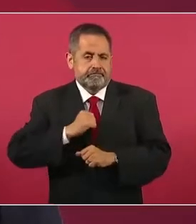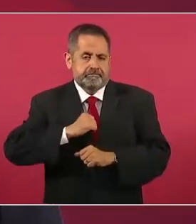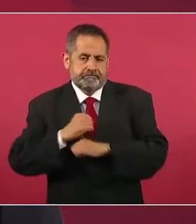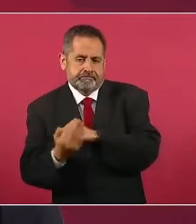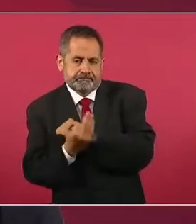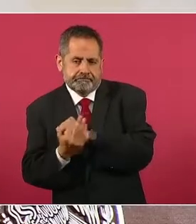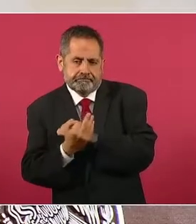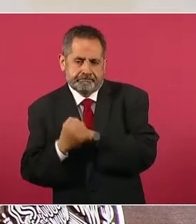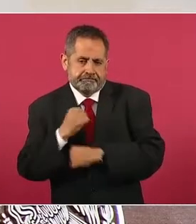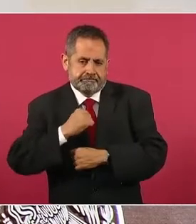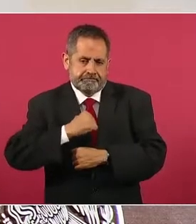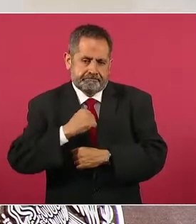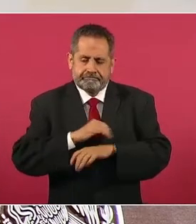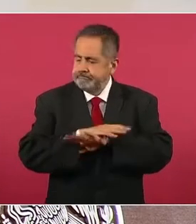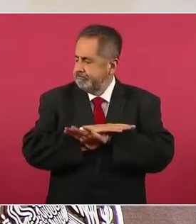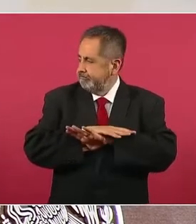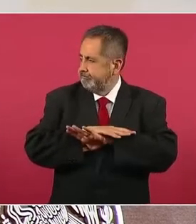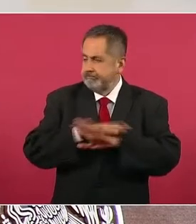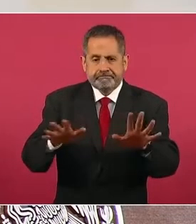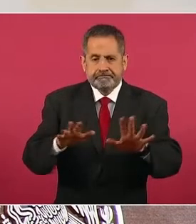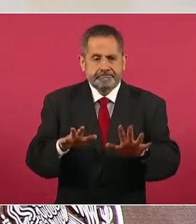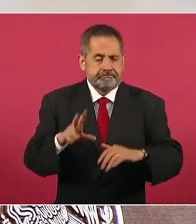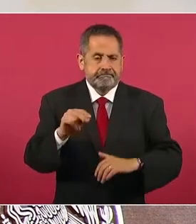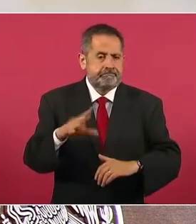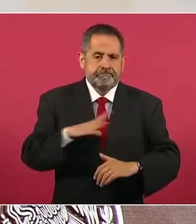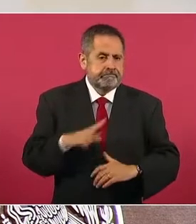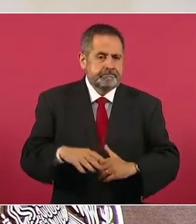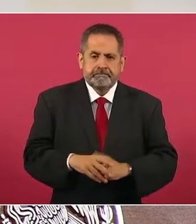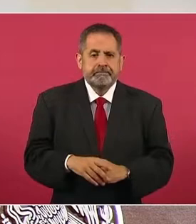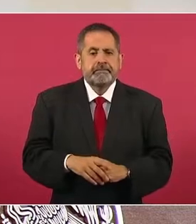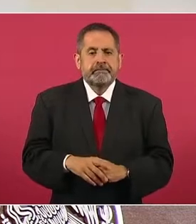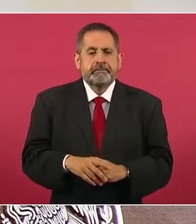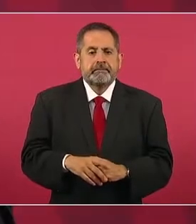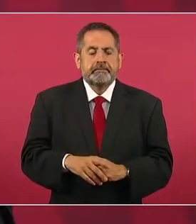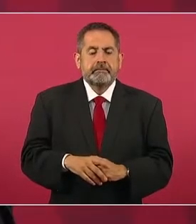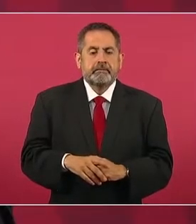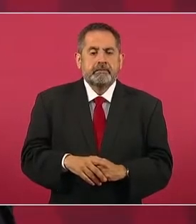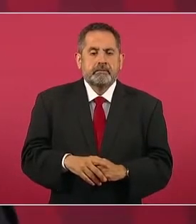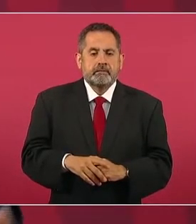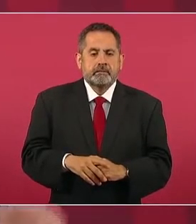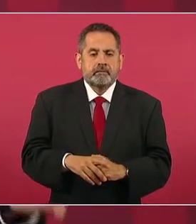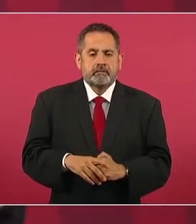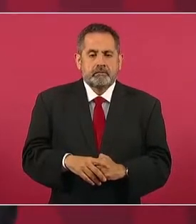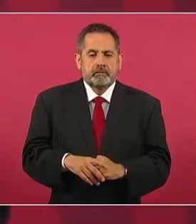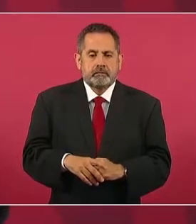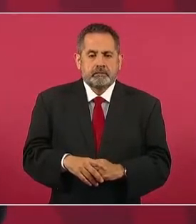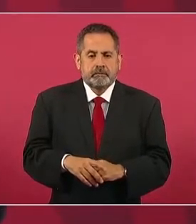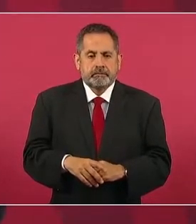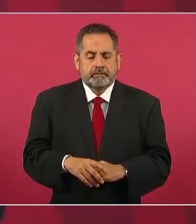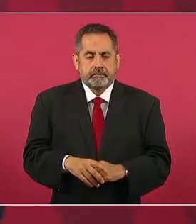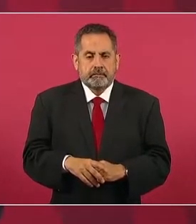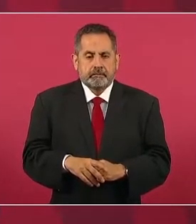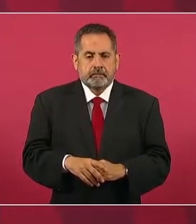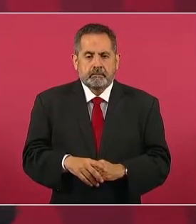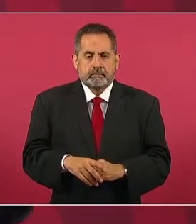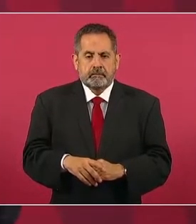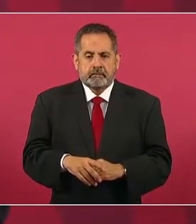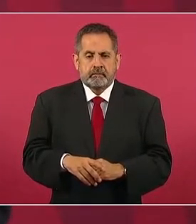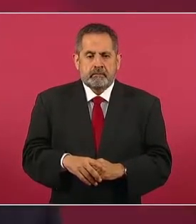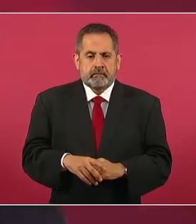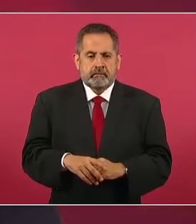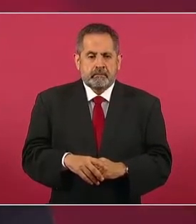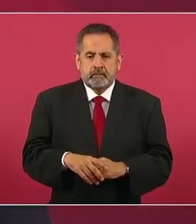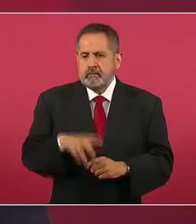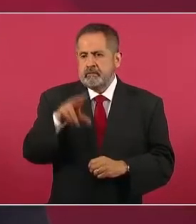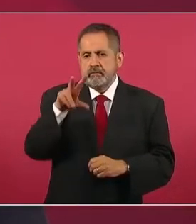no se